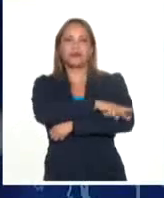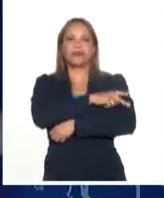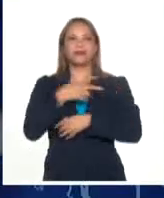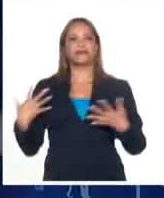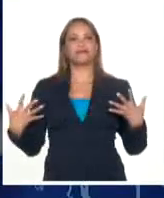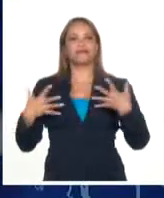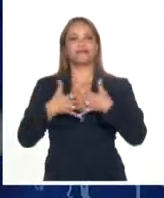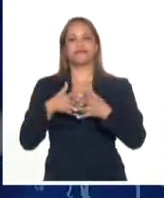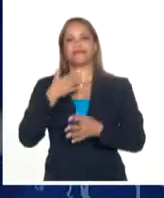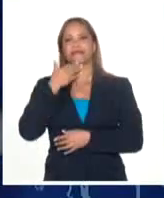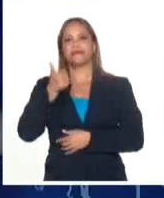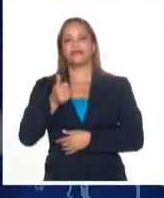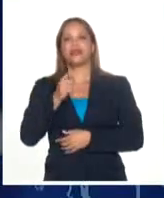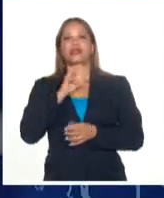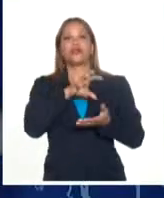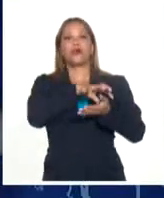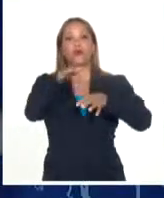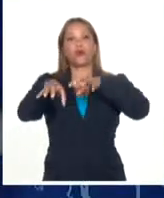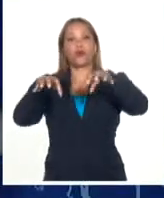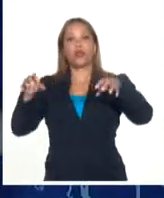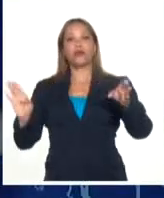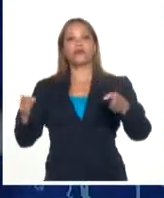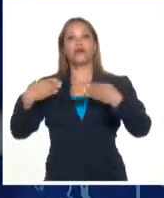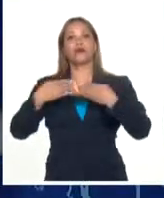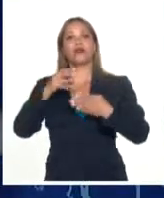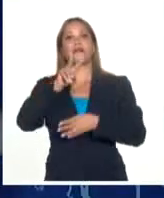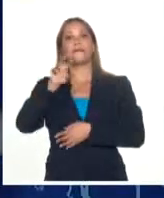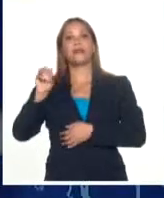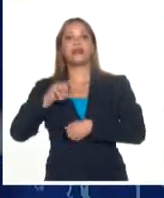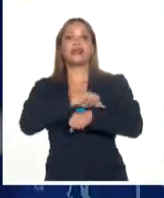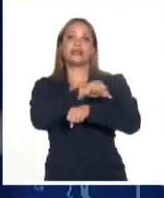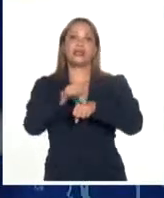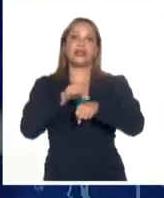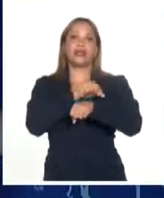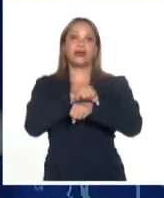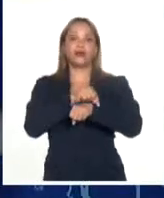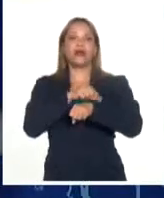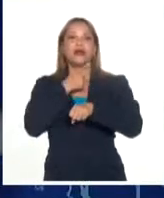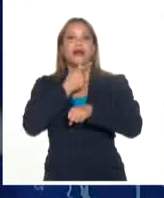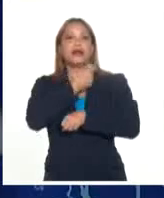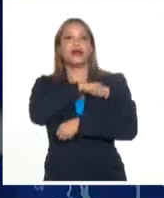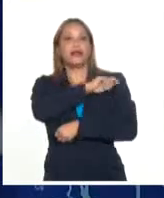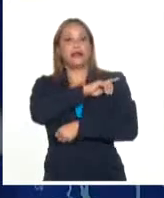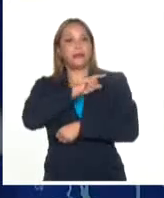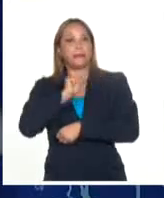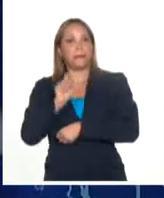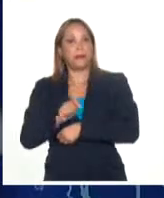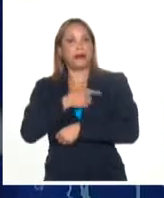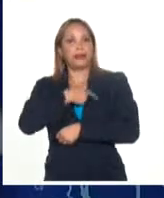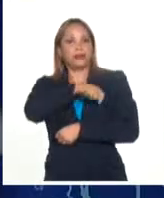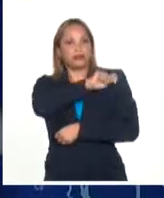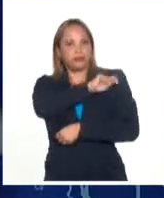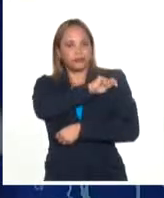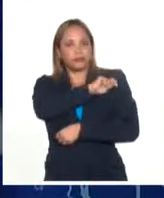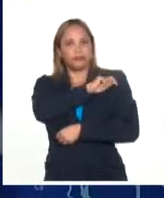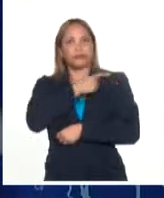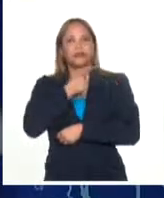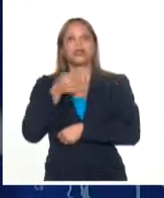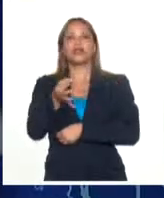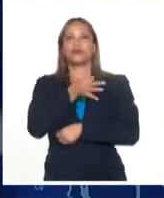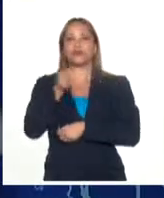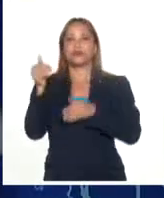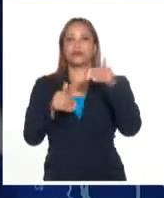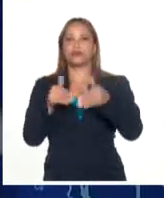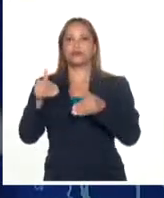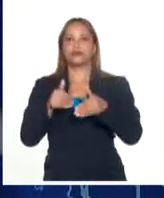Los colegios electorales cerraron a las 20 horas locales en la península española Y esto en el marco de las elecciones municipales